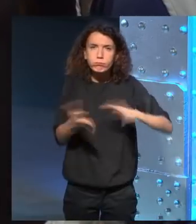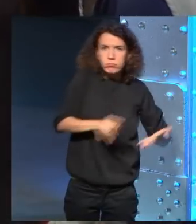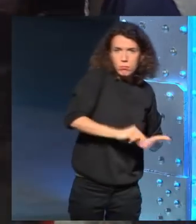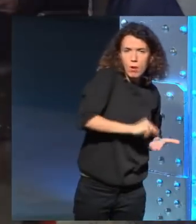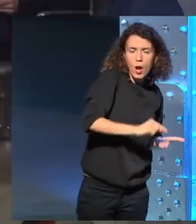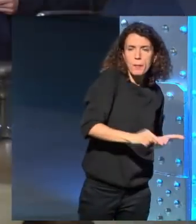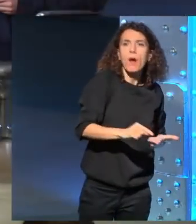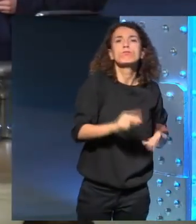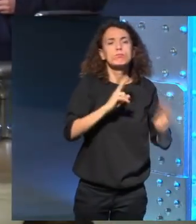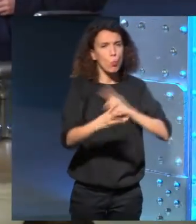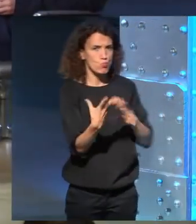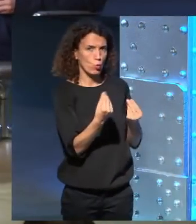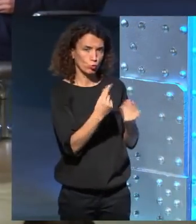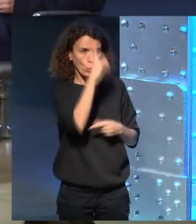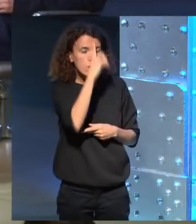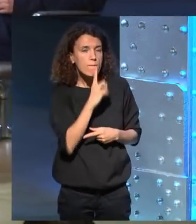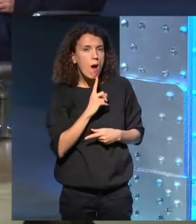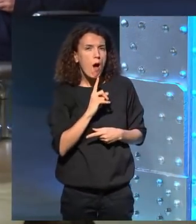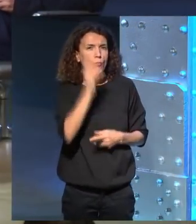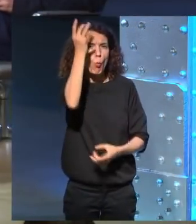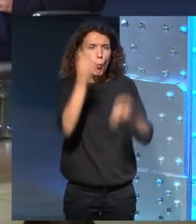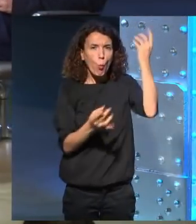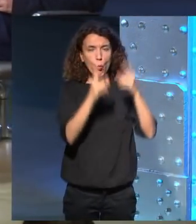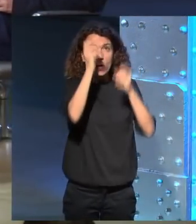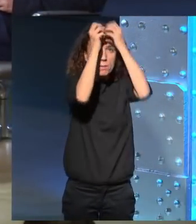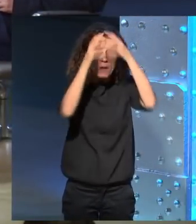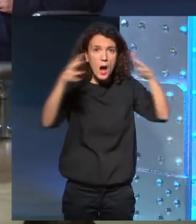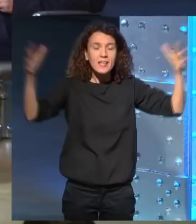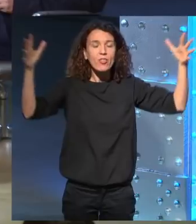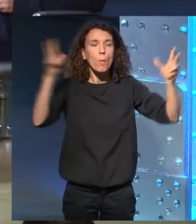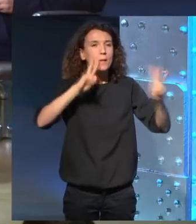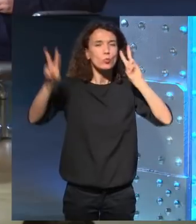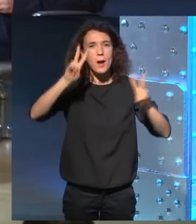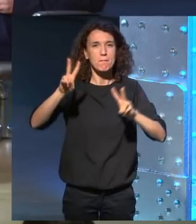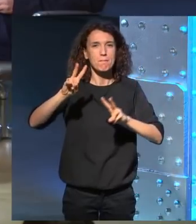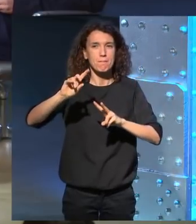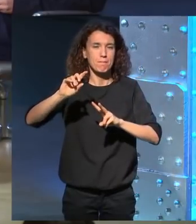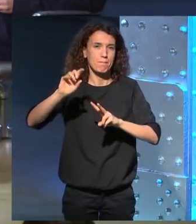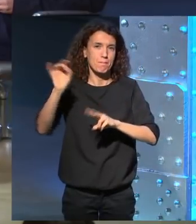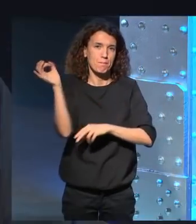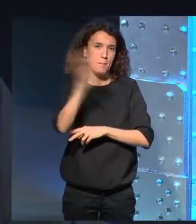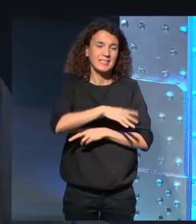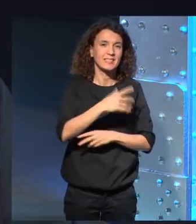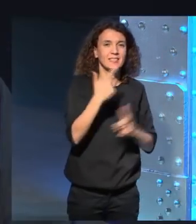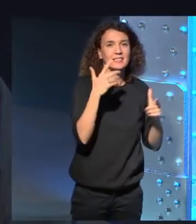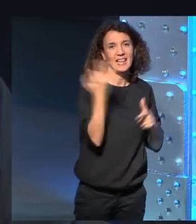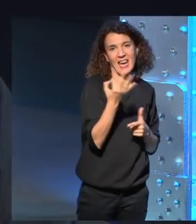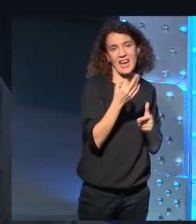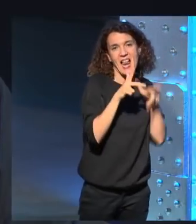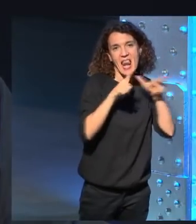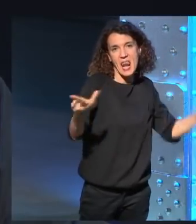imagen yo evidentemente tengo una imaginación más visual que que lingüística